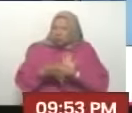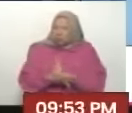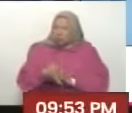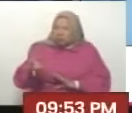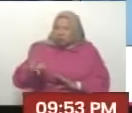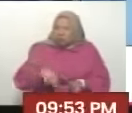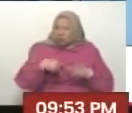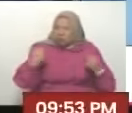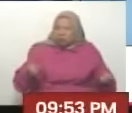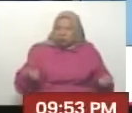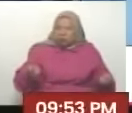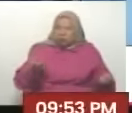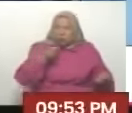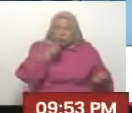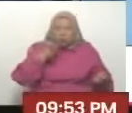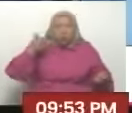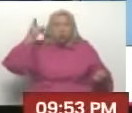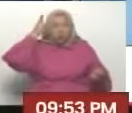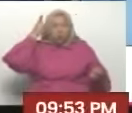Diosdado,